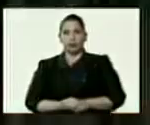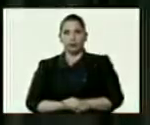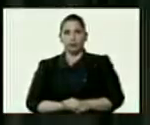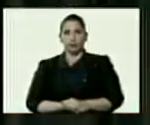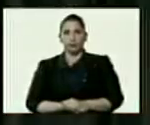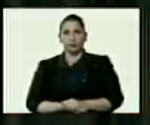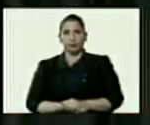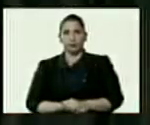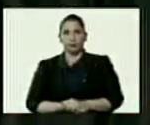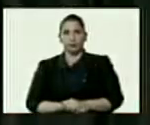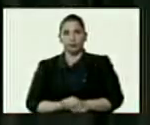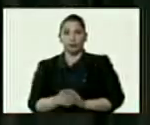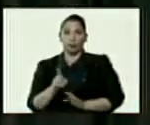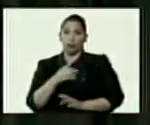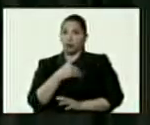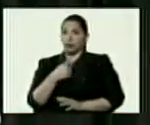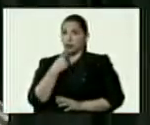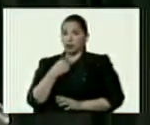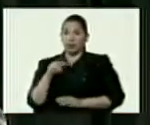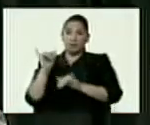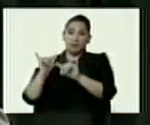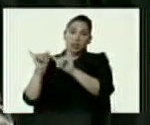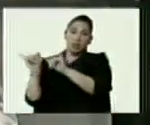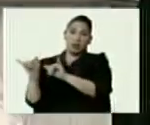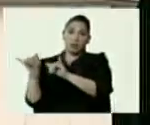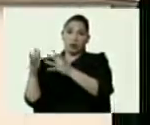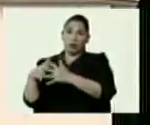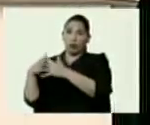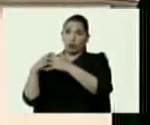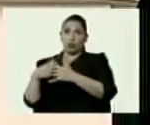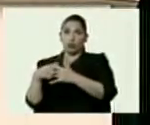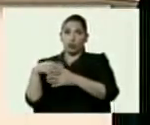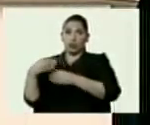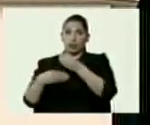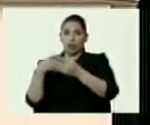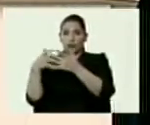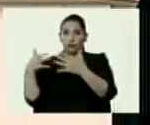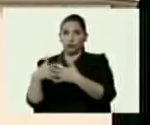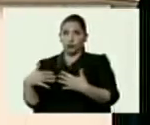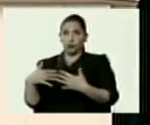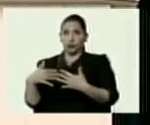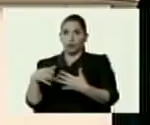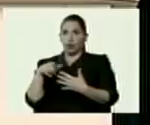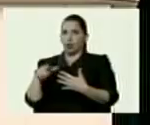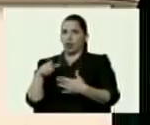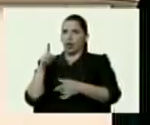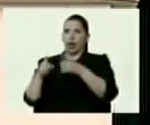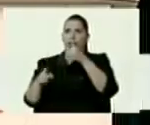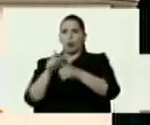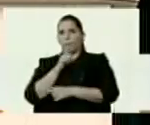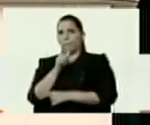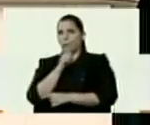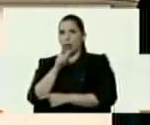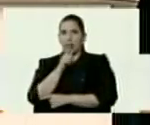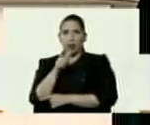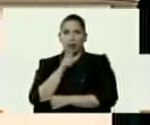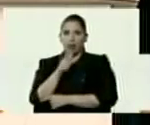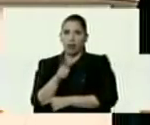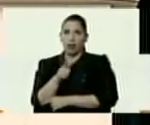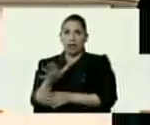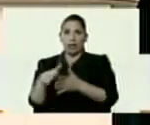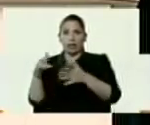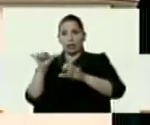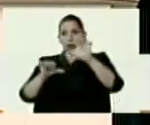No me atrevo a decir que son los mismos gringos los que hicieron ese documento porque si no algo está muy mal en los grandes